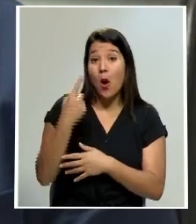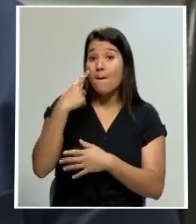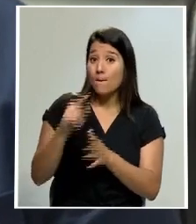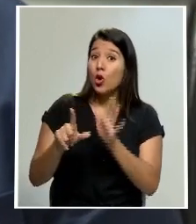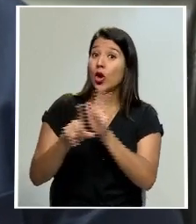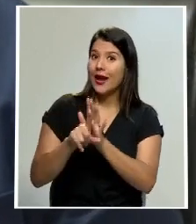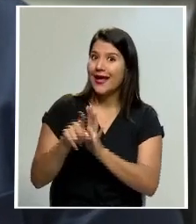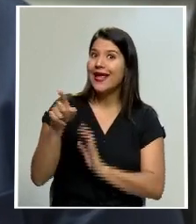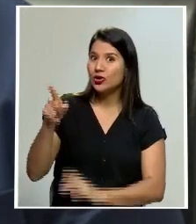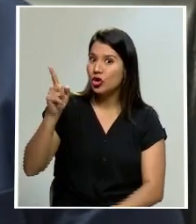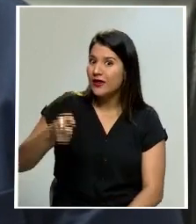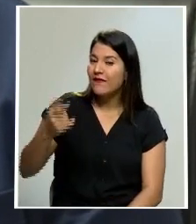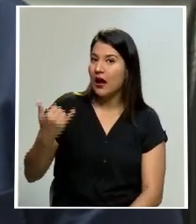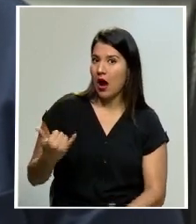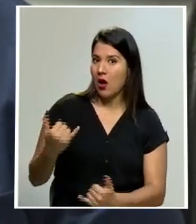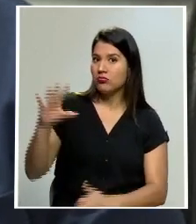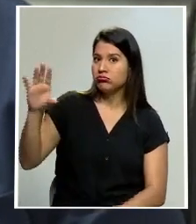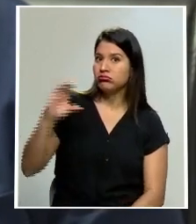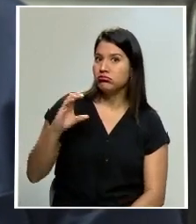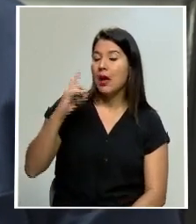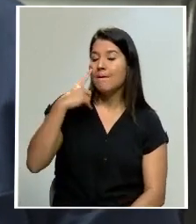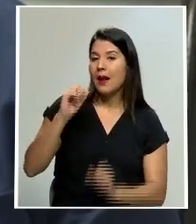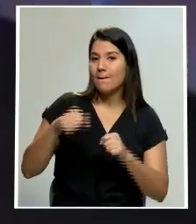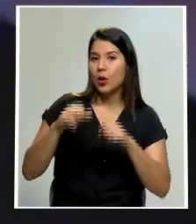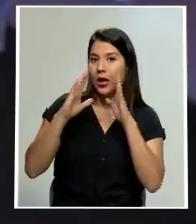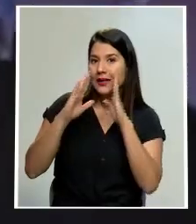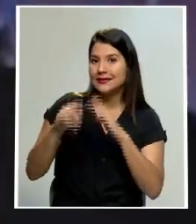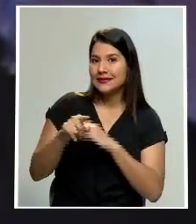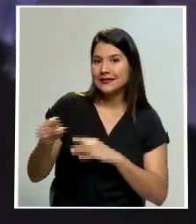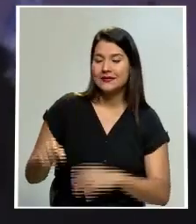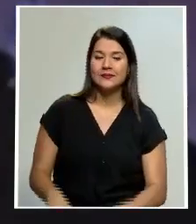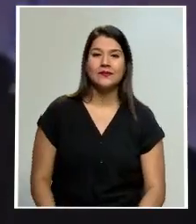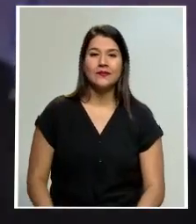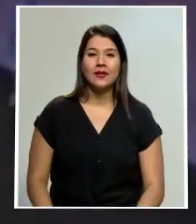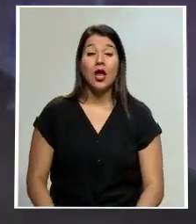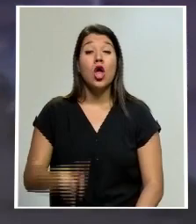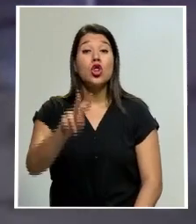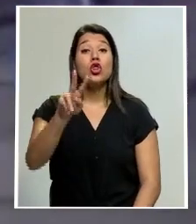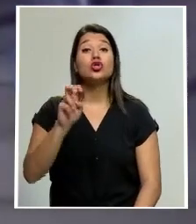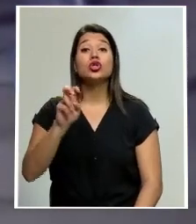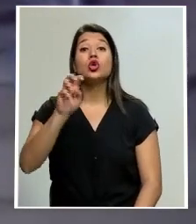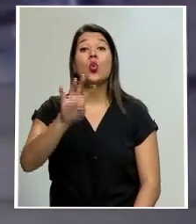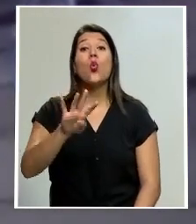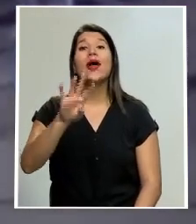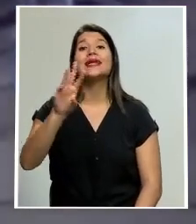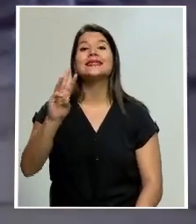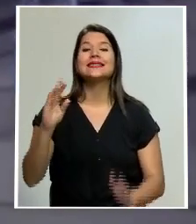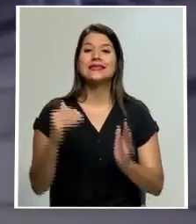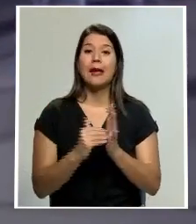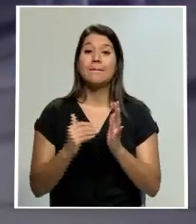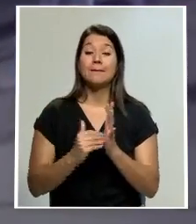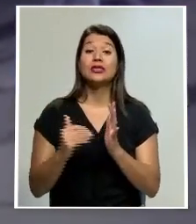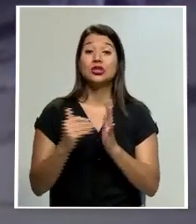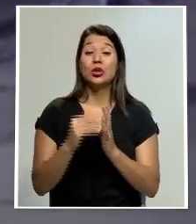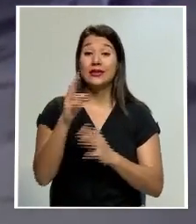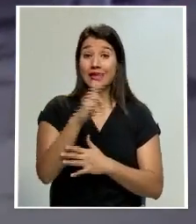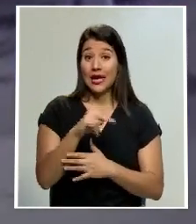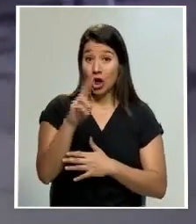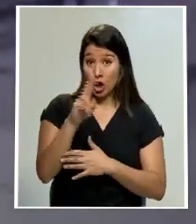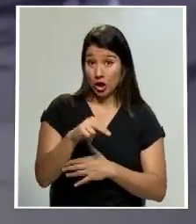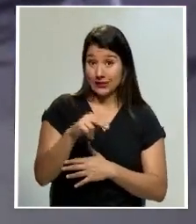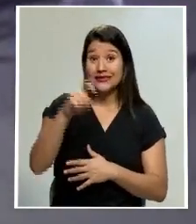deberían habernos asignado para atender a esta población. Se trata de 246 millones de colones